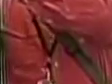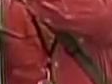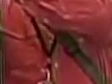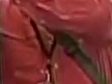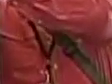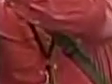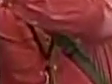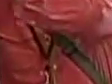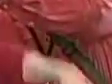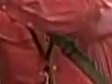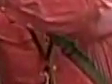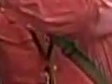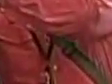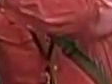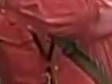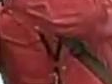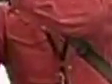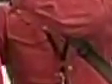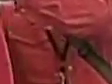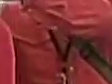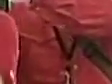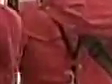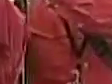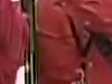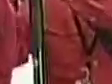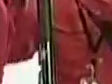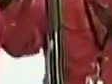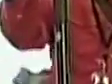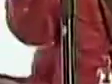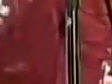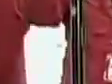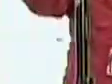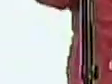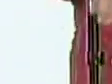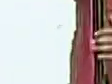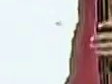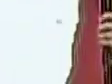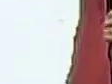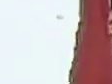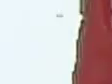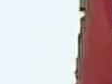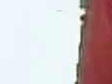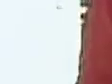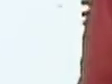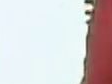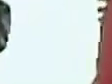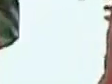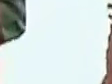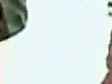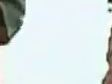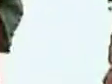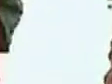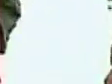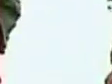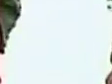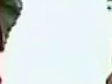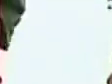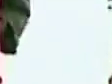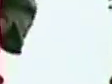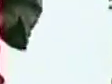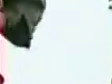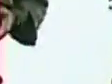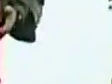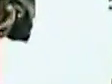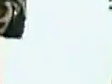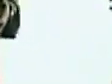sociopolítica La RAS donde están participando además jefes de las unidades de batalla Bolívar Chávez, la Juventud,